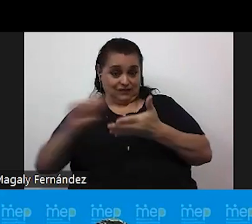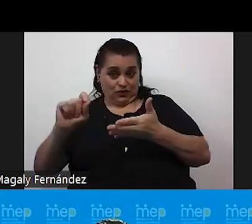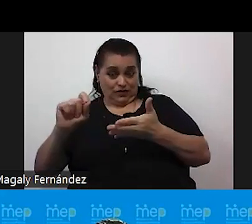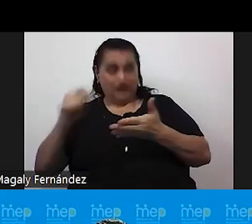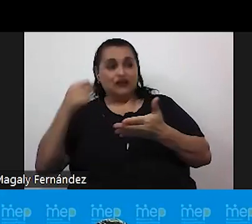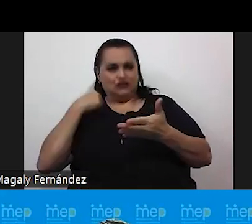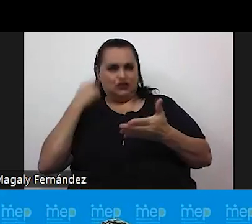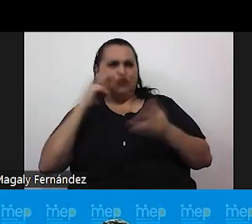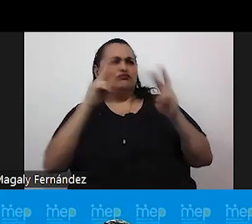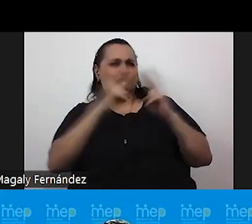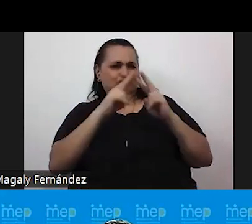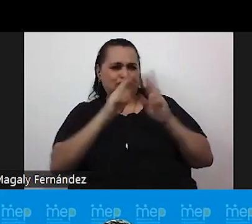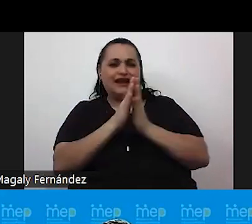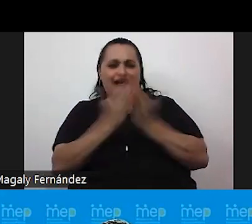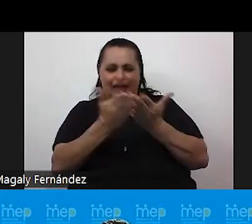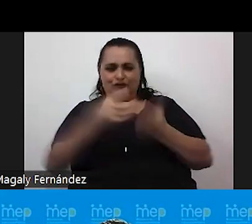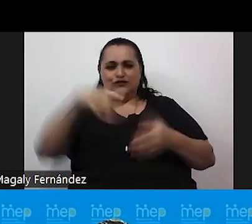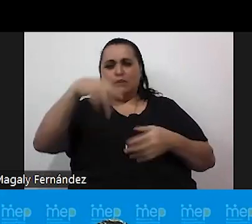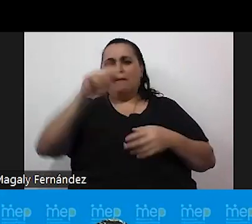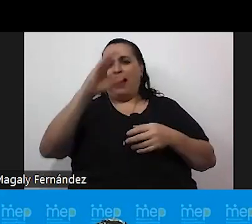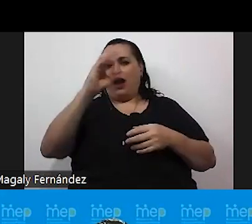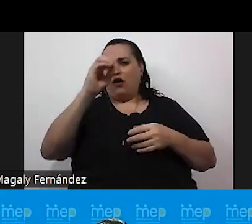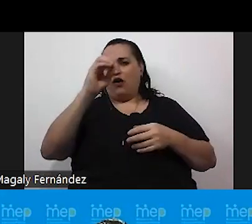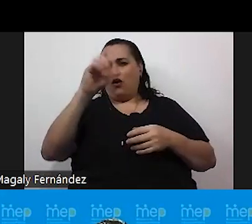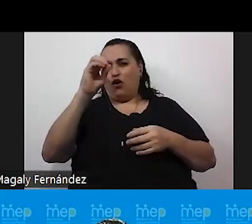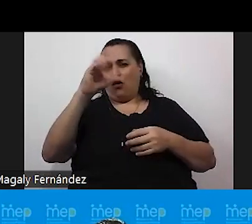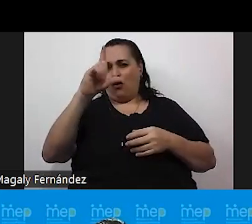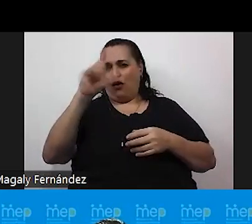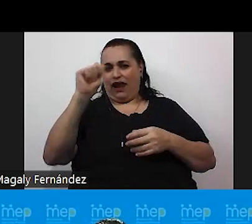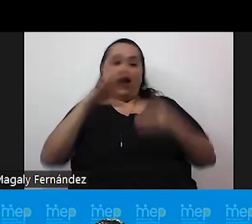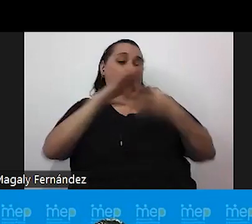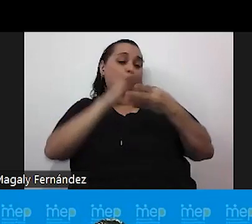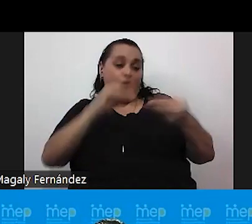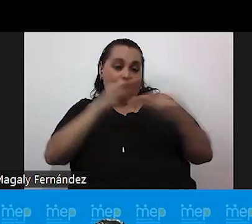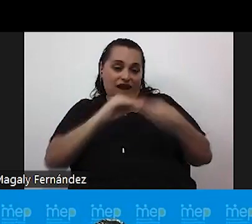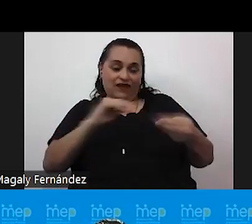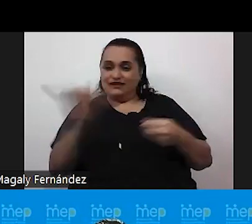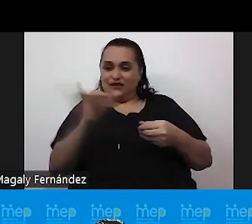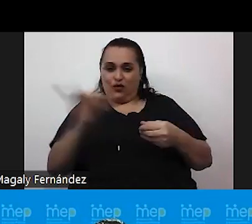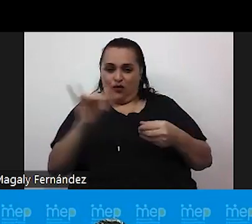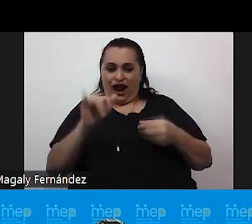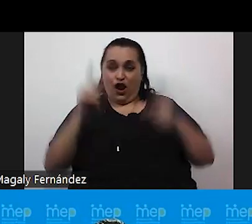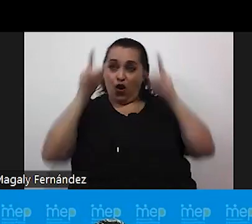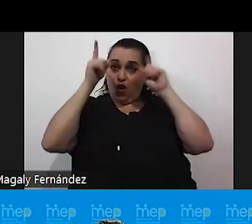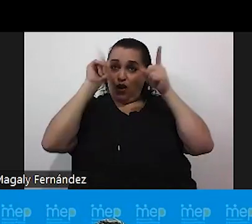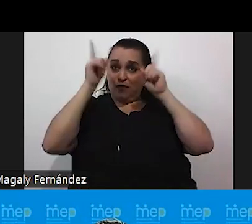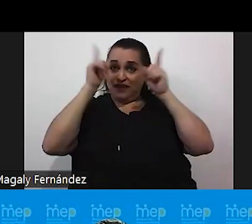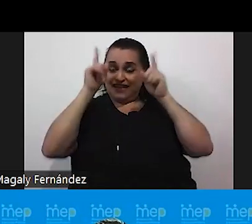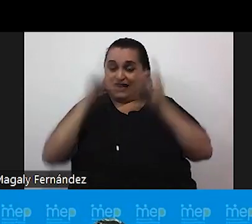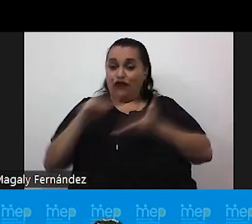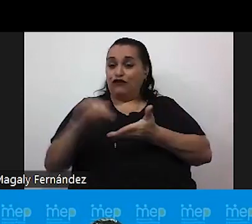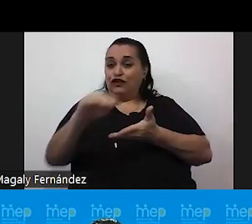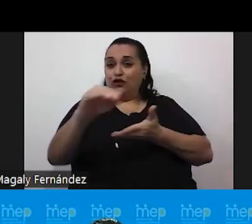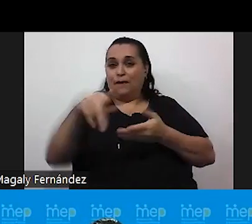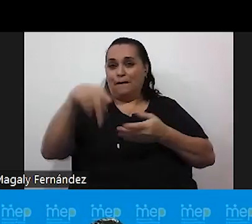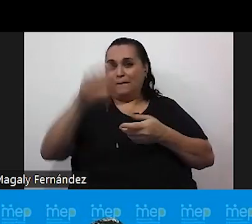conocía estos libros, por ejemplo, Paco y Lola, y algunos cuentos como el de la hormiguita mandinga y el ratón Pérez.